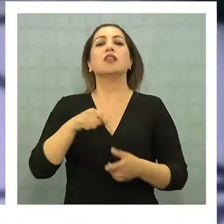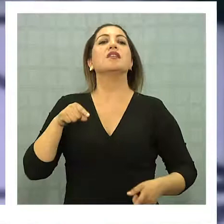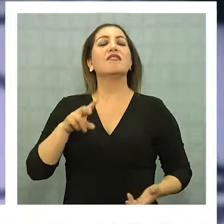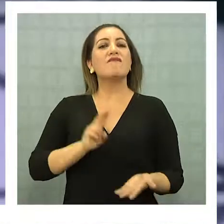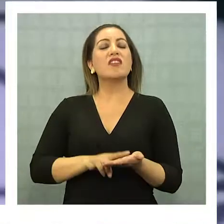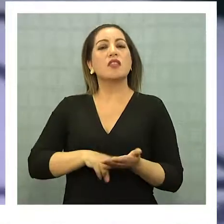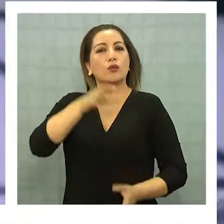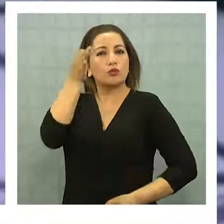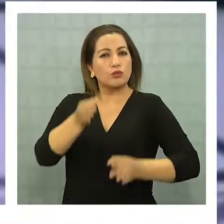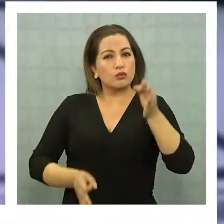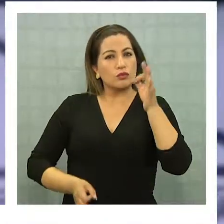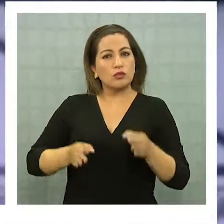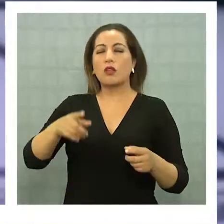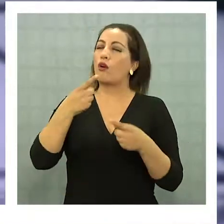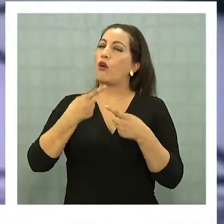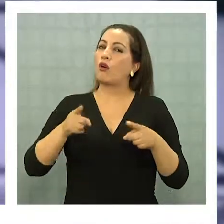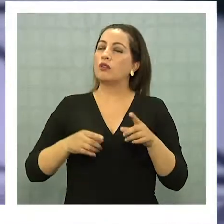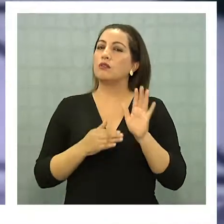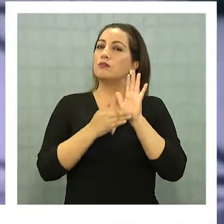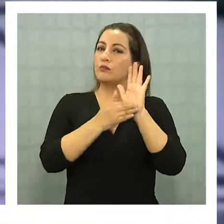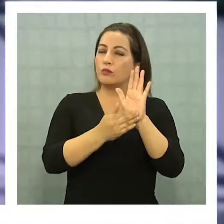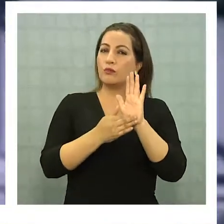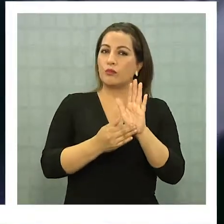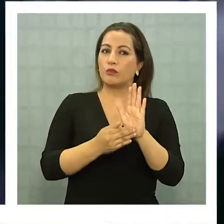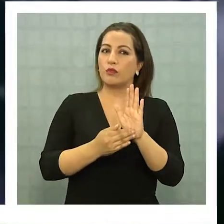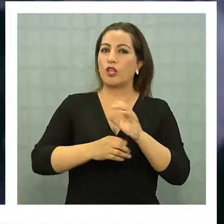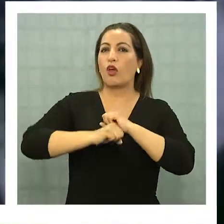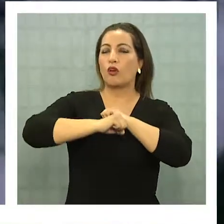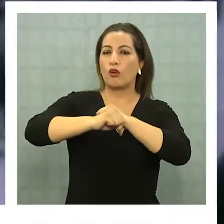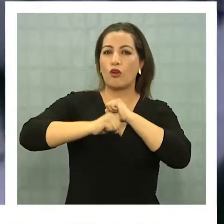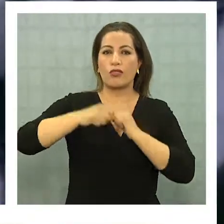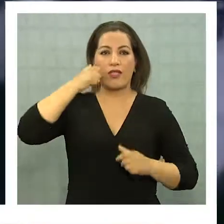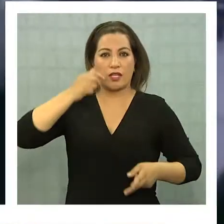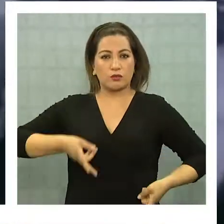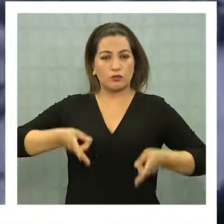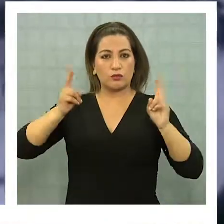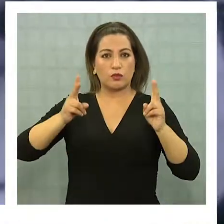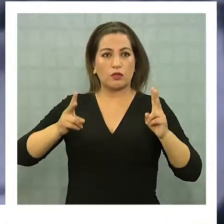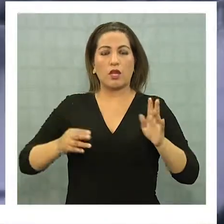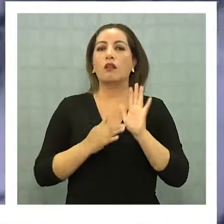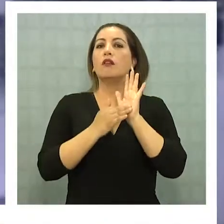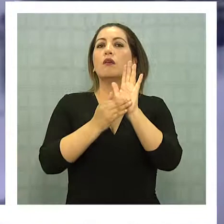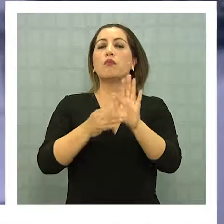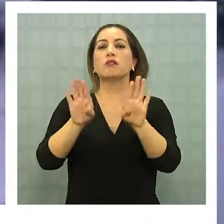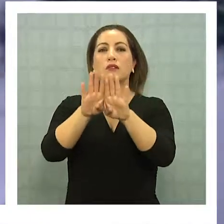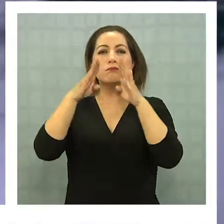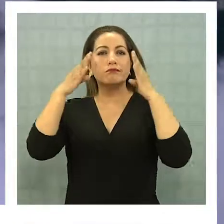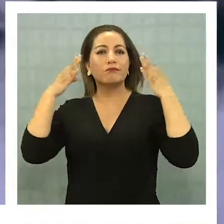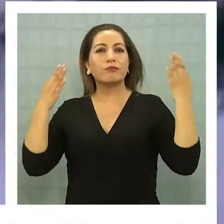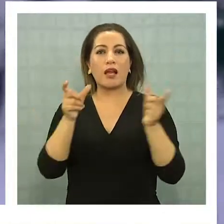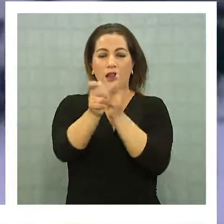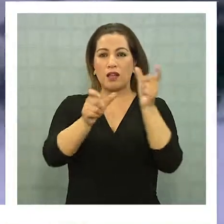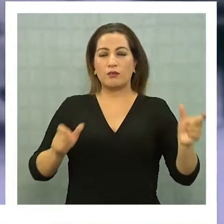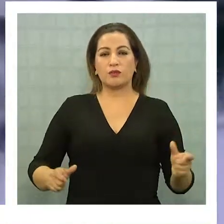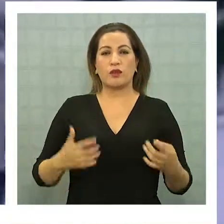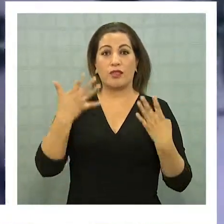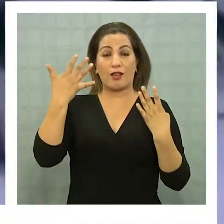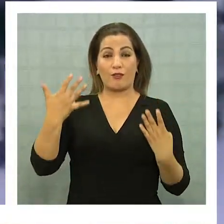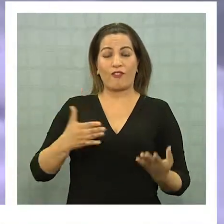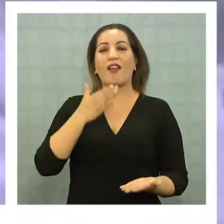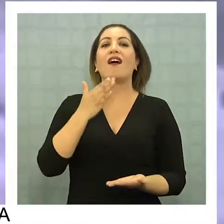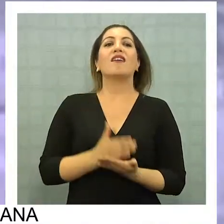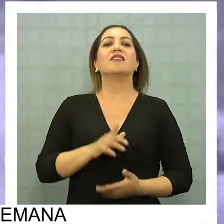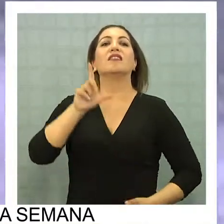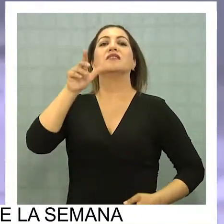verdad y justicia, entre otras manifestaciones contra los derechos humanos. La muestra permanecerá abierta al público de 9 a 19